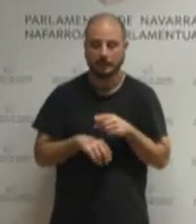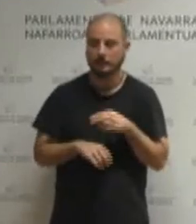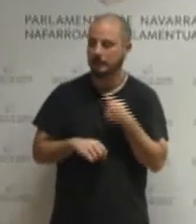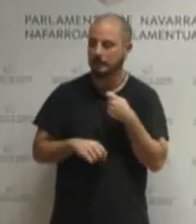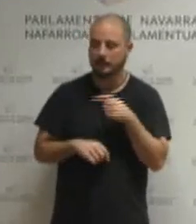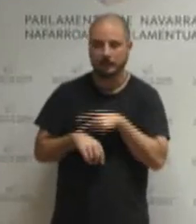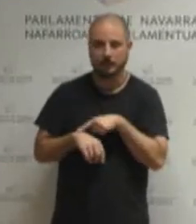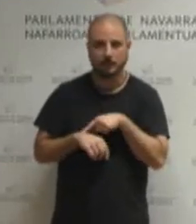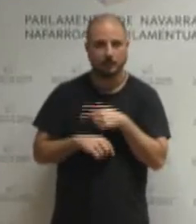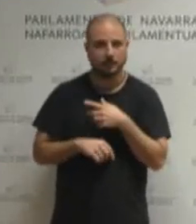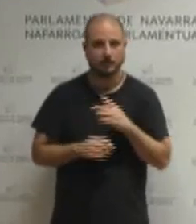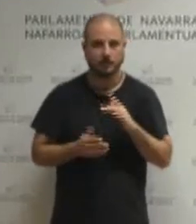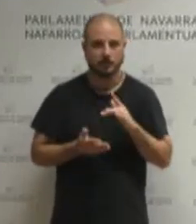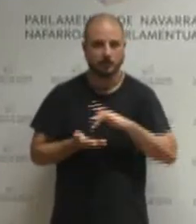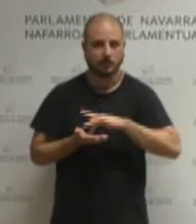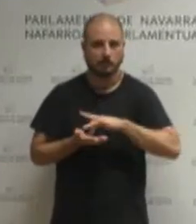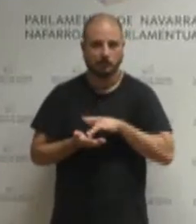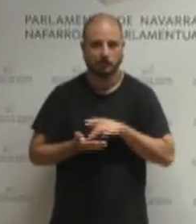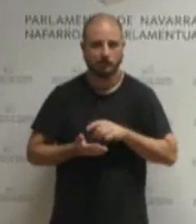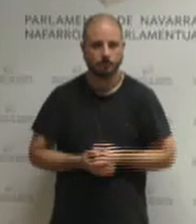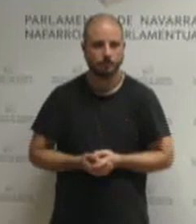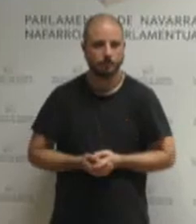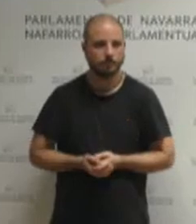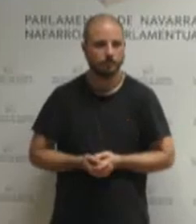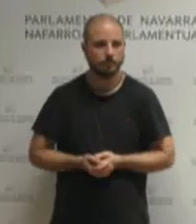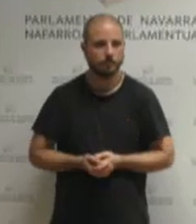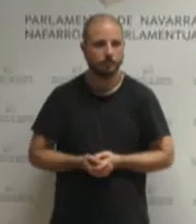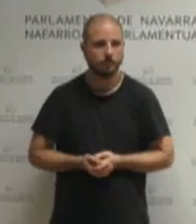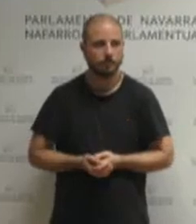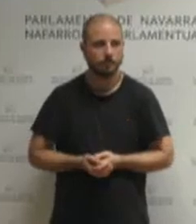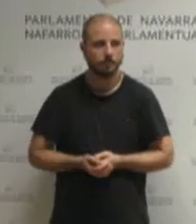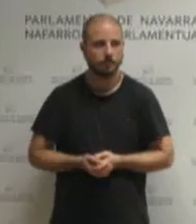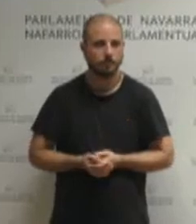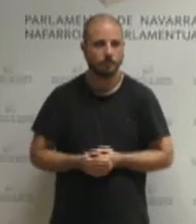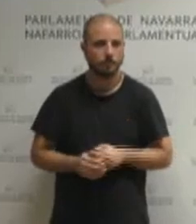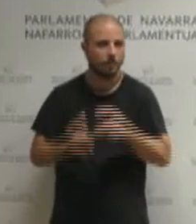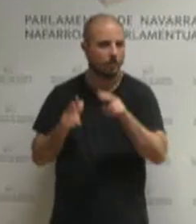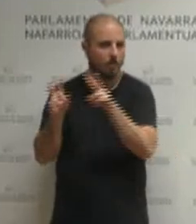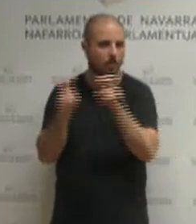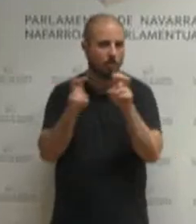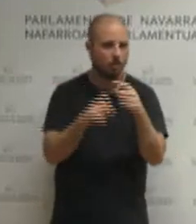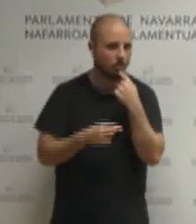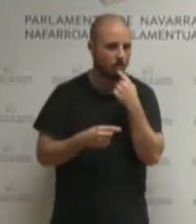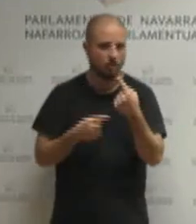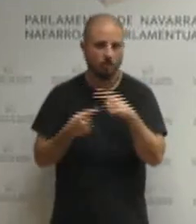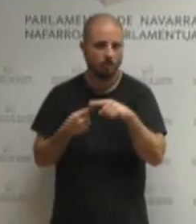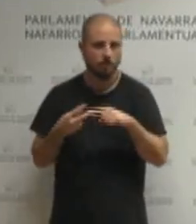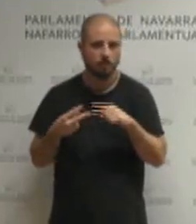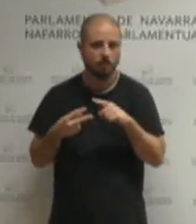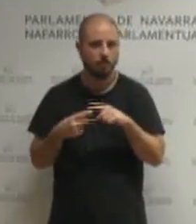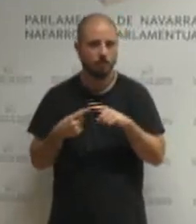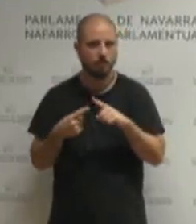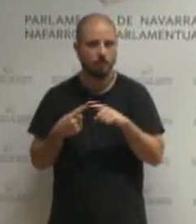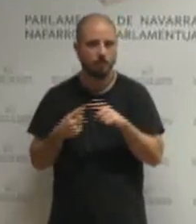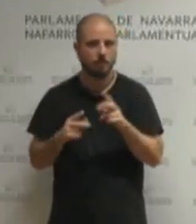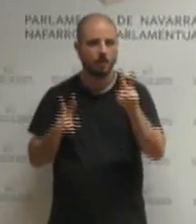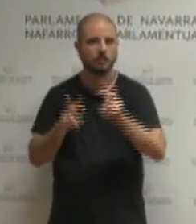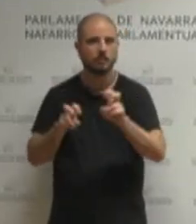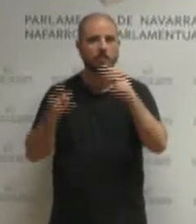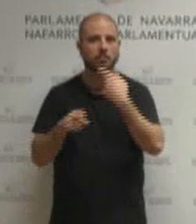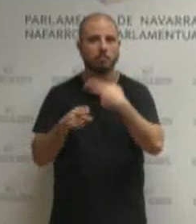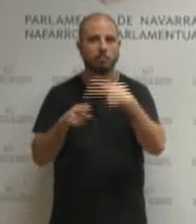azkeneko bikontu aipatuna ikonituzke batetik izkuntza politikari oso tarte gutxi dedikatu diola